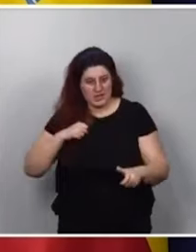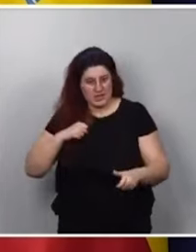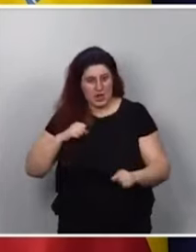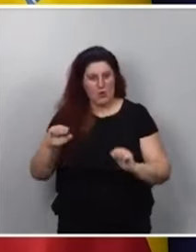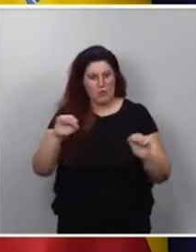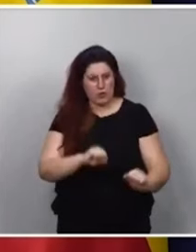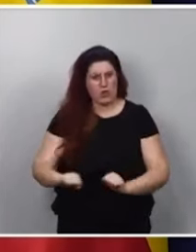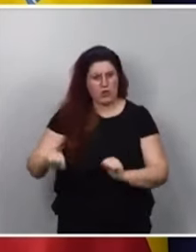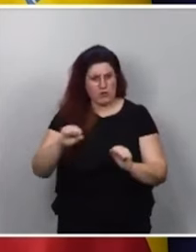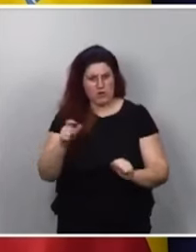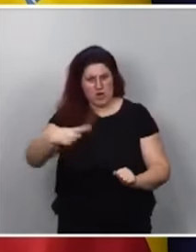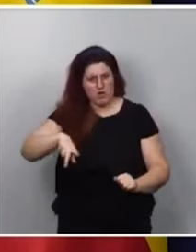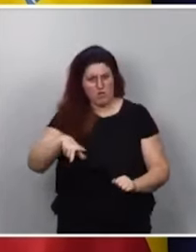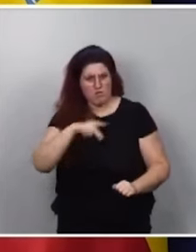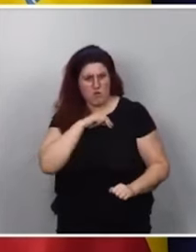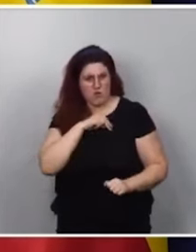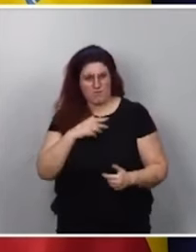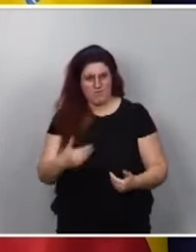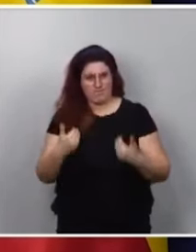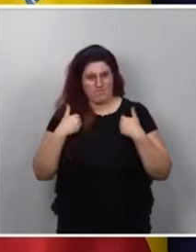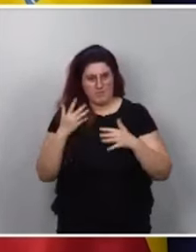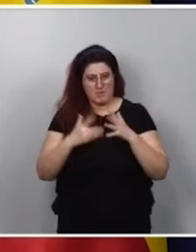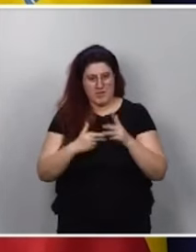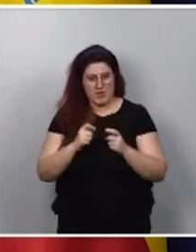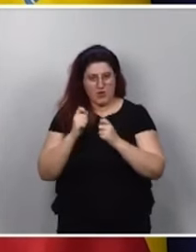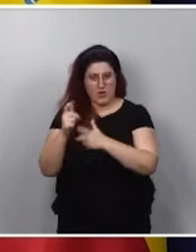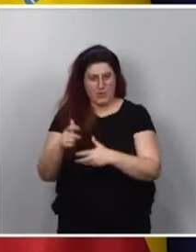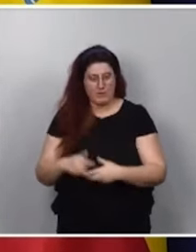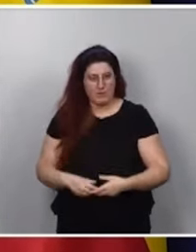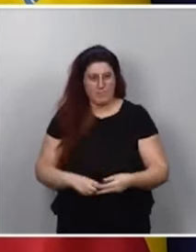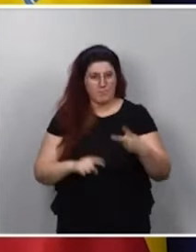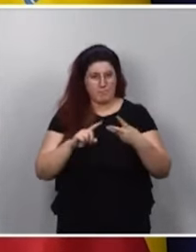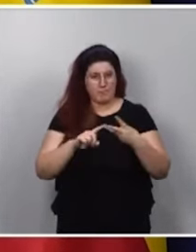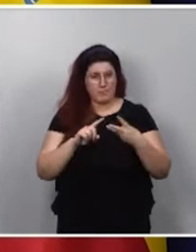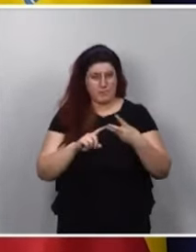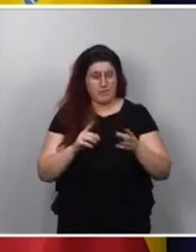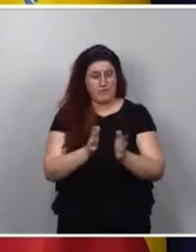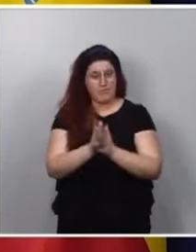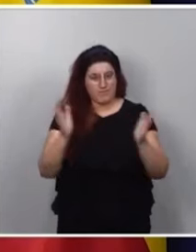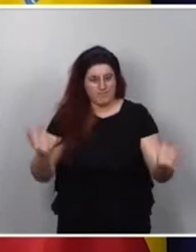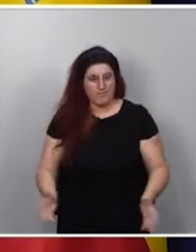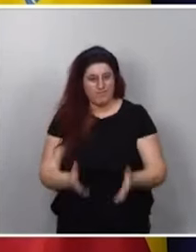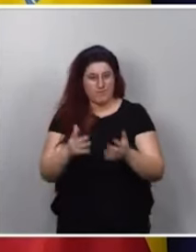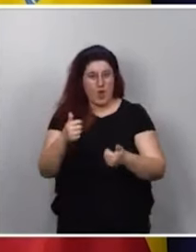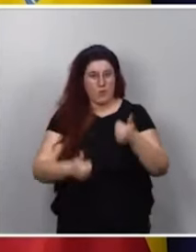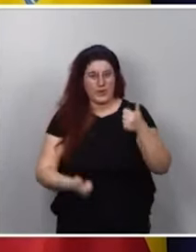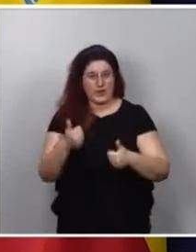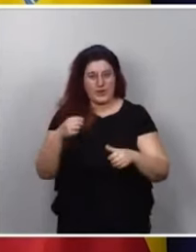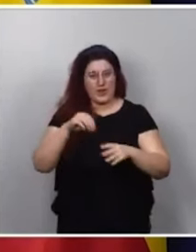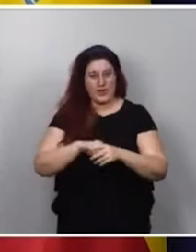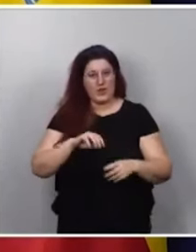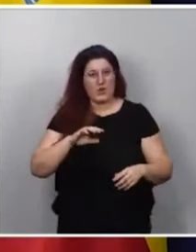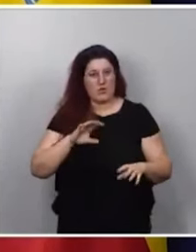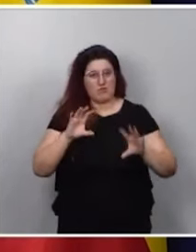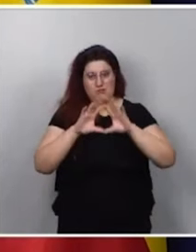que merecen por parte de las administraciones. En tercer lugar, reforzamos e impulsamos la competitividad internacional